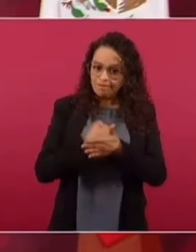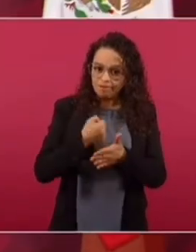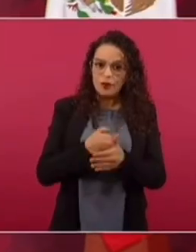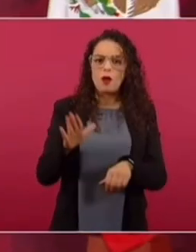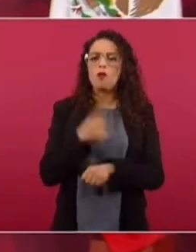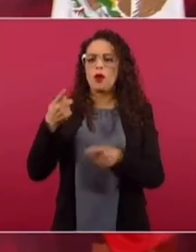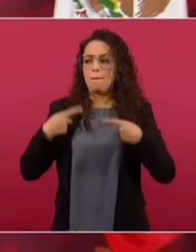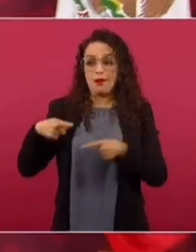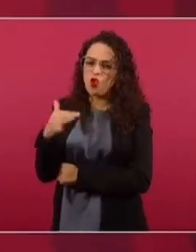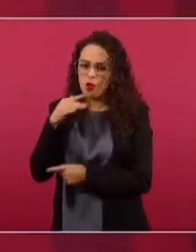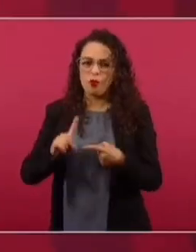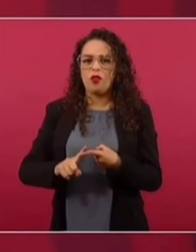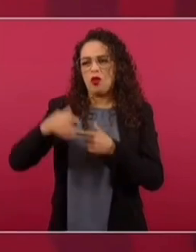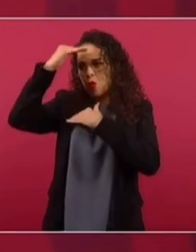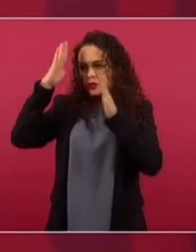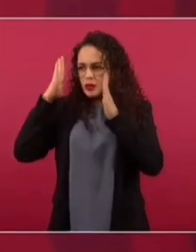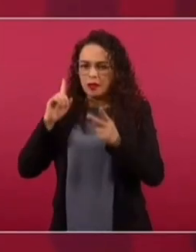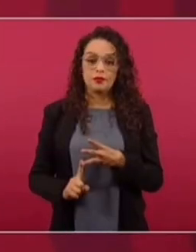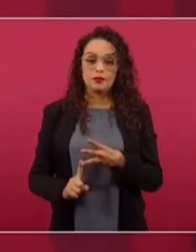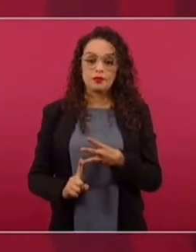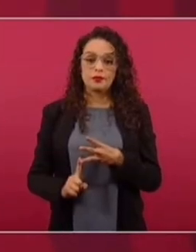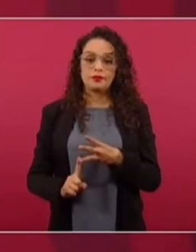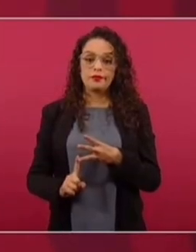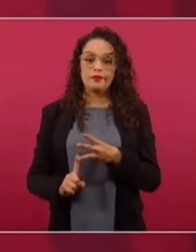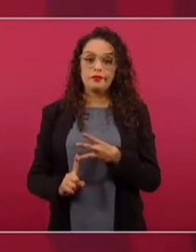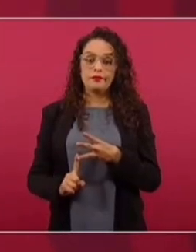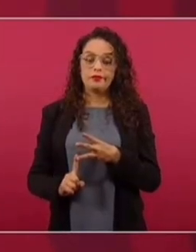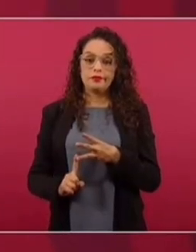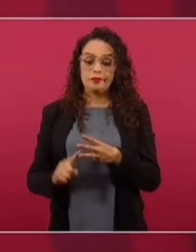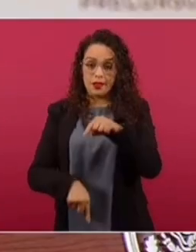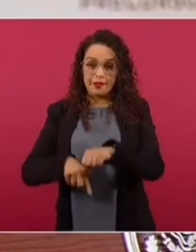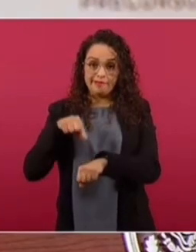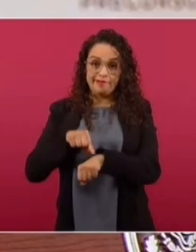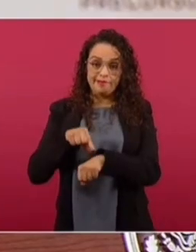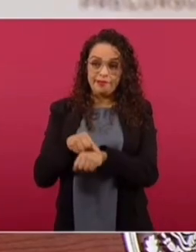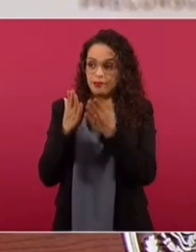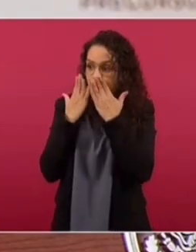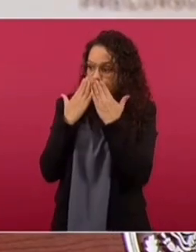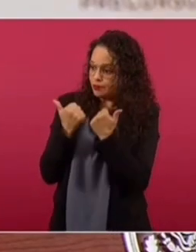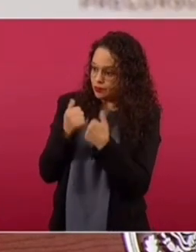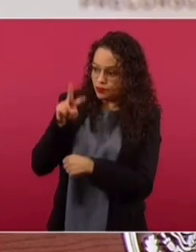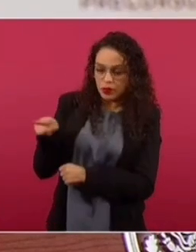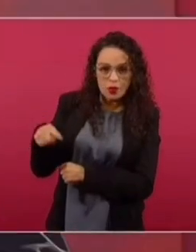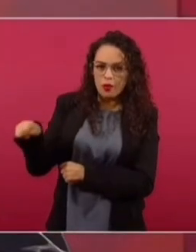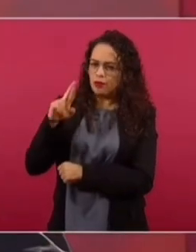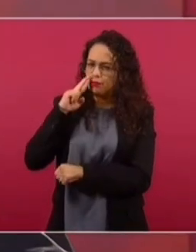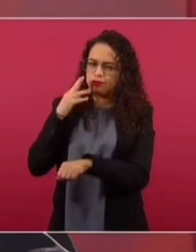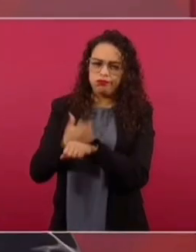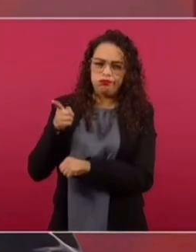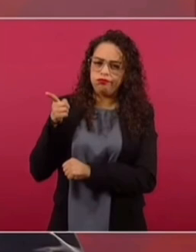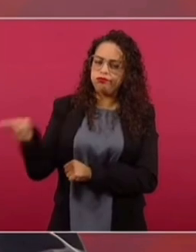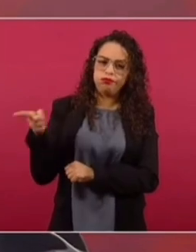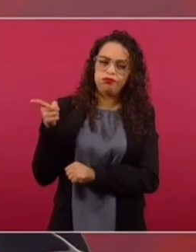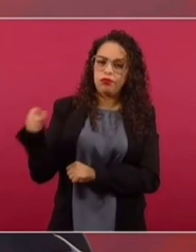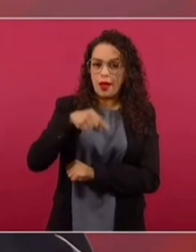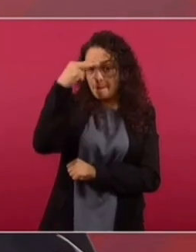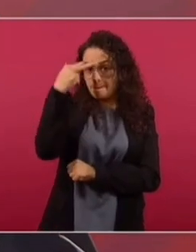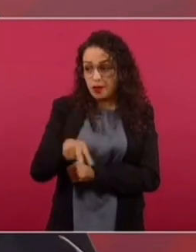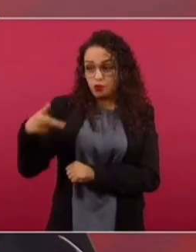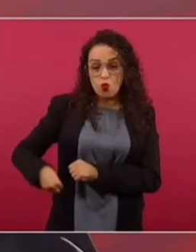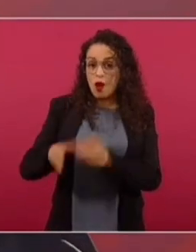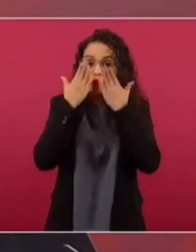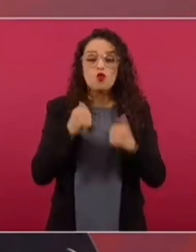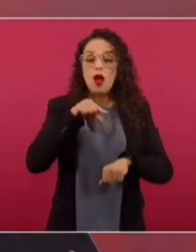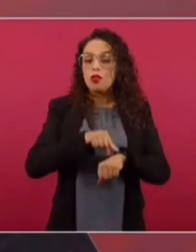corruptos, conservadores, retrógradas, dejaron sin médicos al país. Son responsables de que en México no